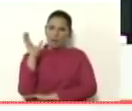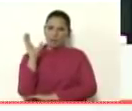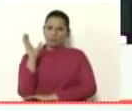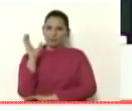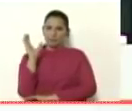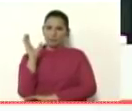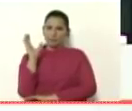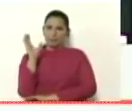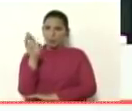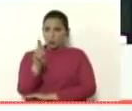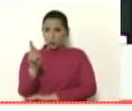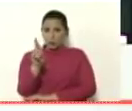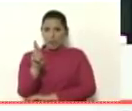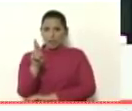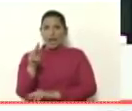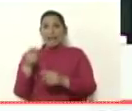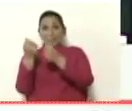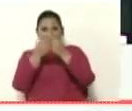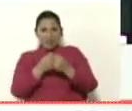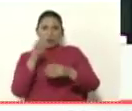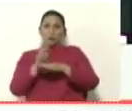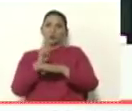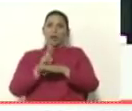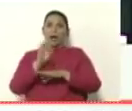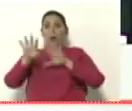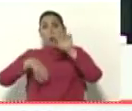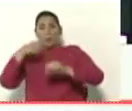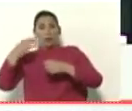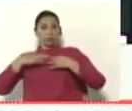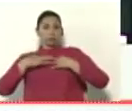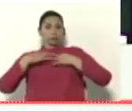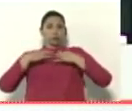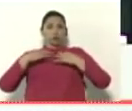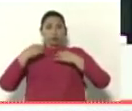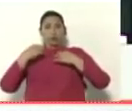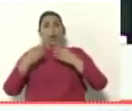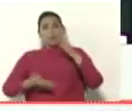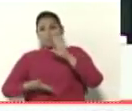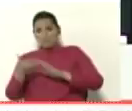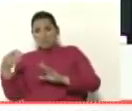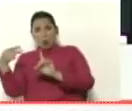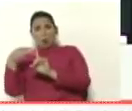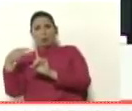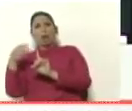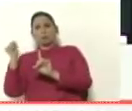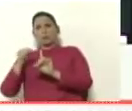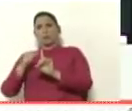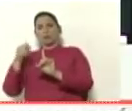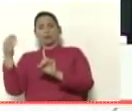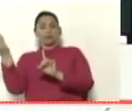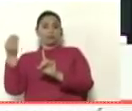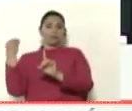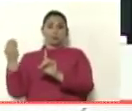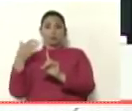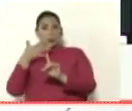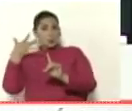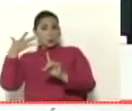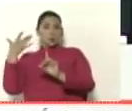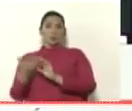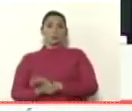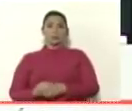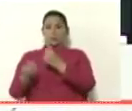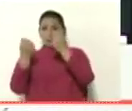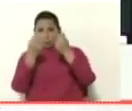los reales los usaban para comprarse ropa cara para ir a hoteles ellas sí de lujo en